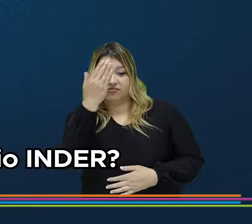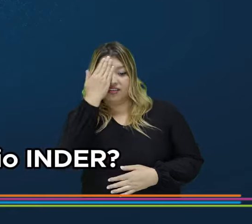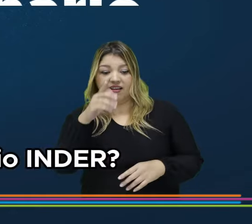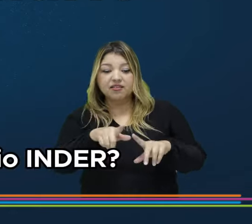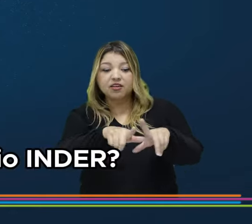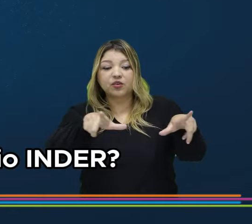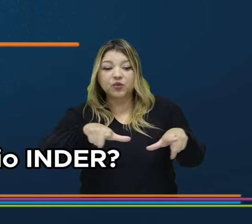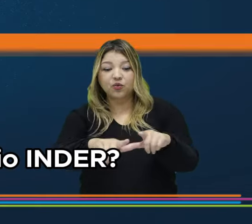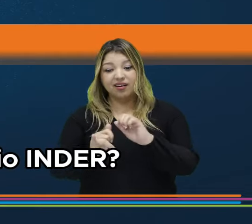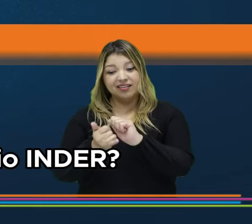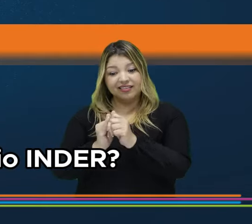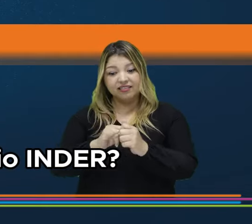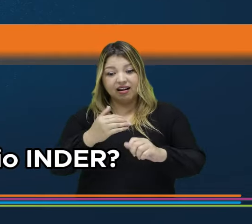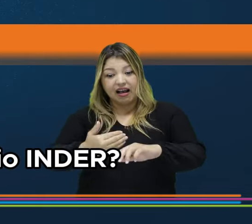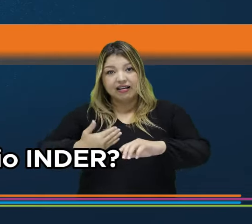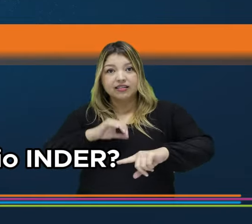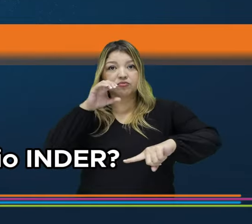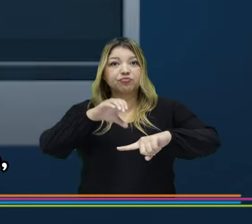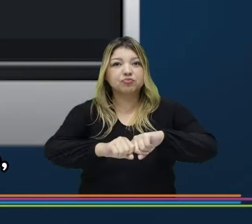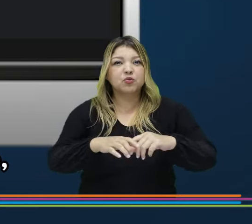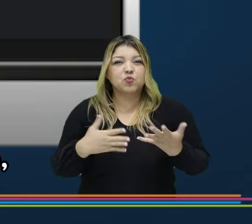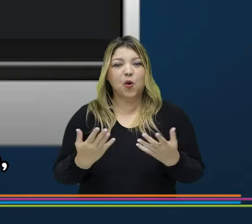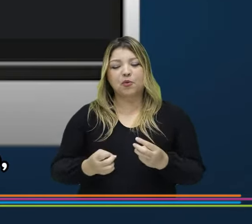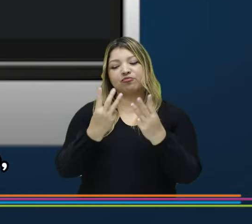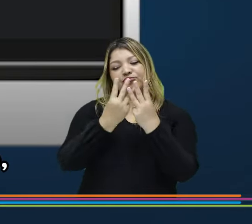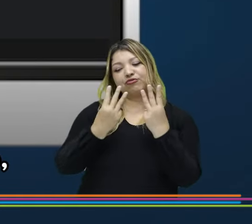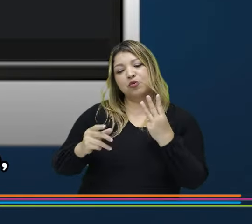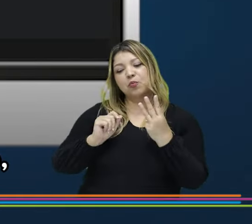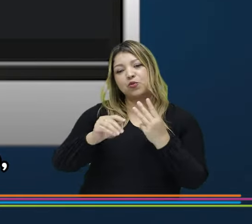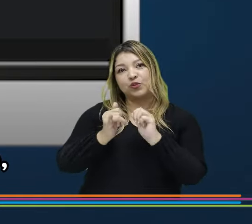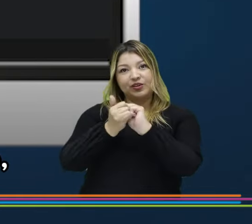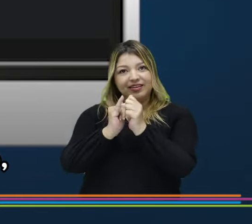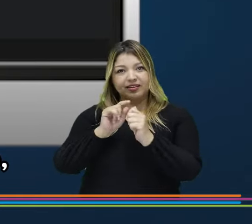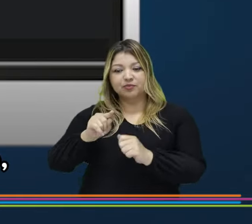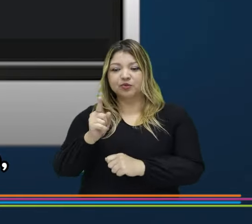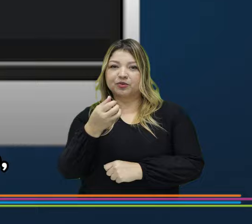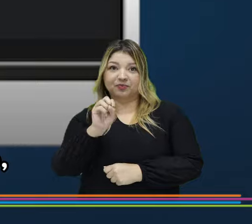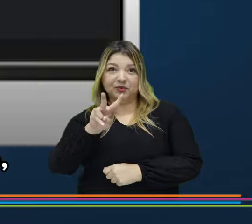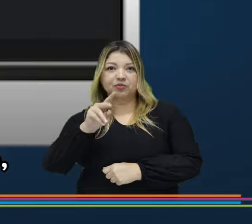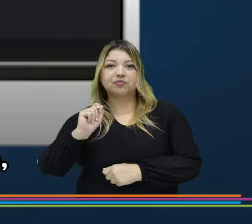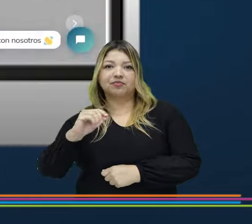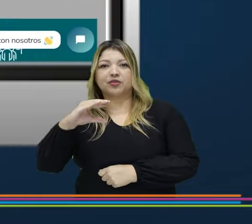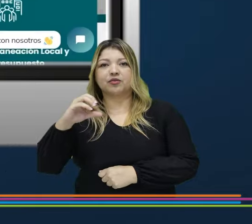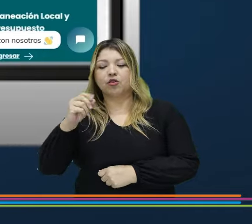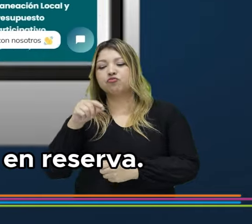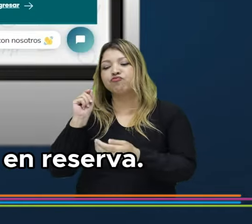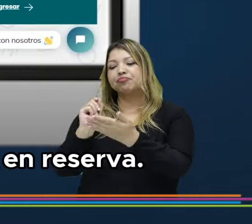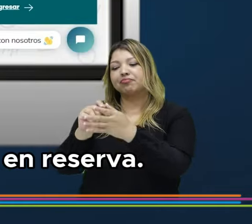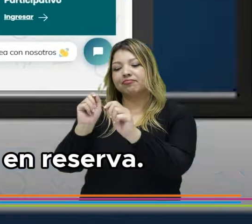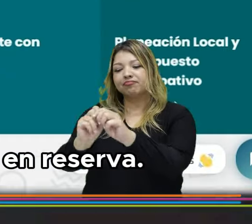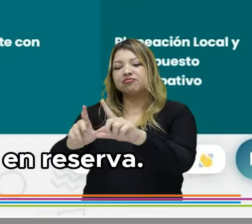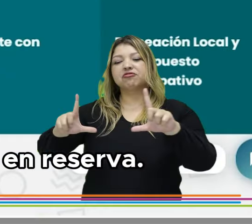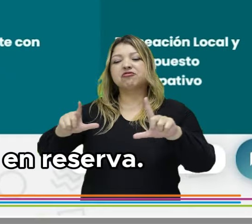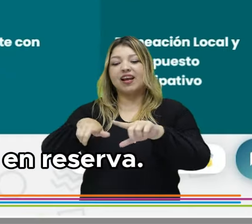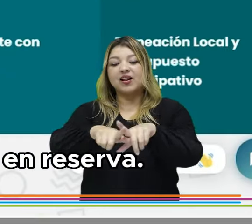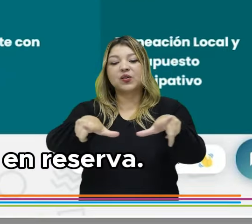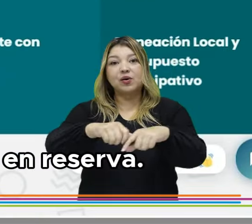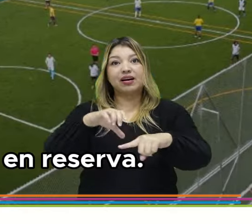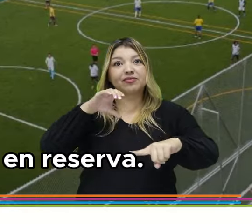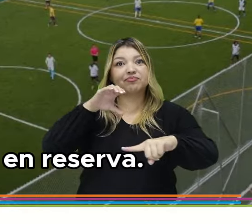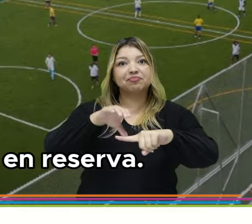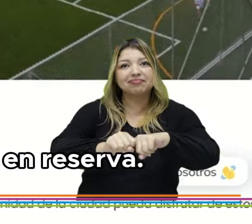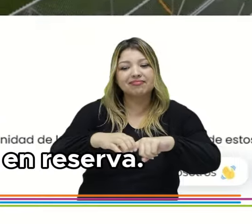Ya sabes cómo reservar un escenario Inder. Ingresa a www.inder.gov.co. Dale clic en